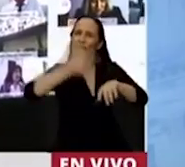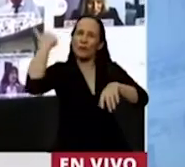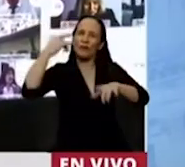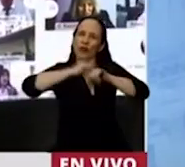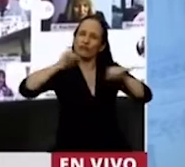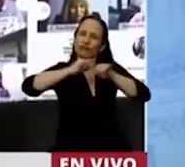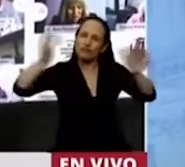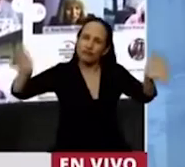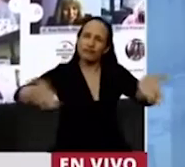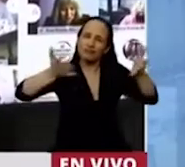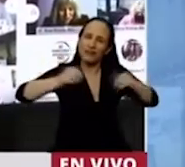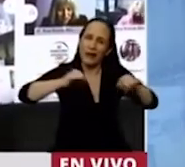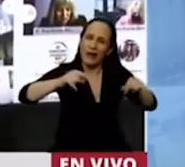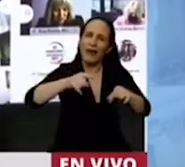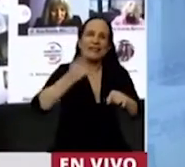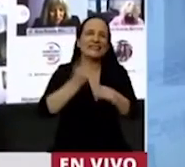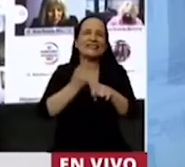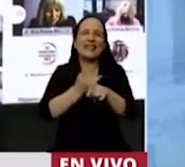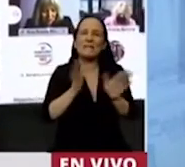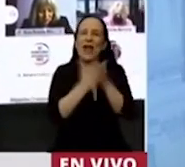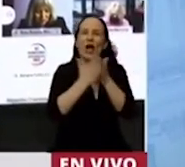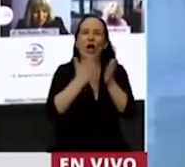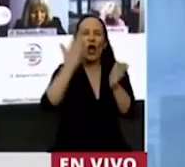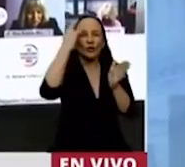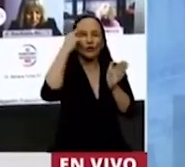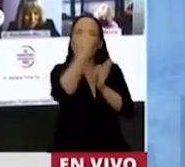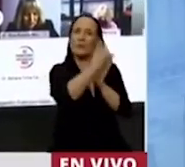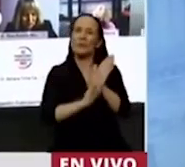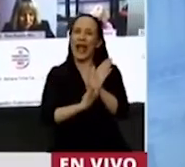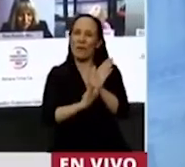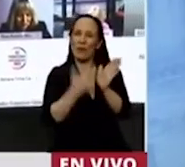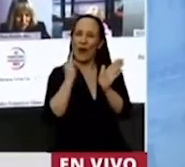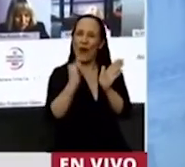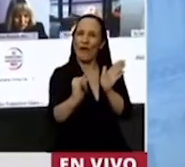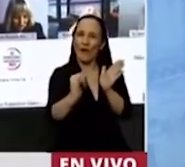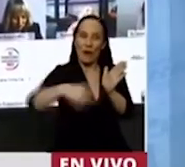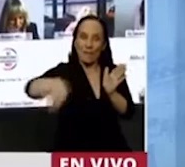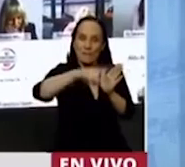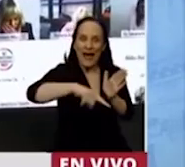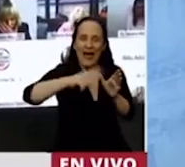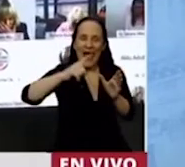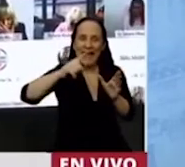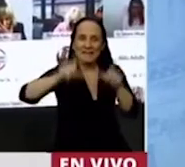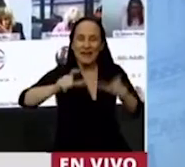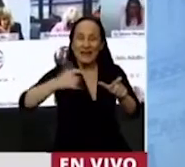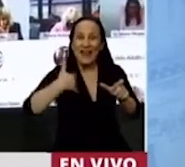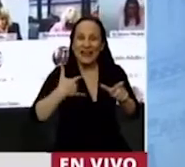o finalizaba siempre con el preámbulo, como un deseo que envolviera a los argentinos por los tiempos.